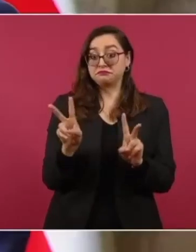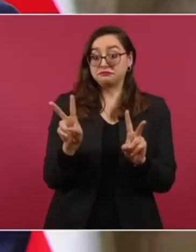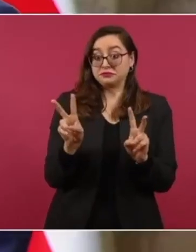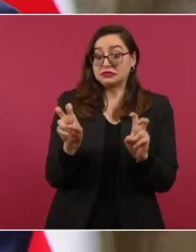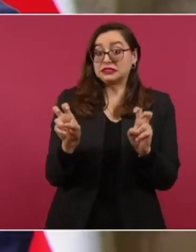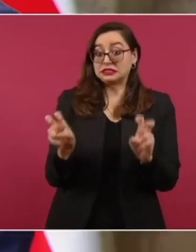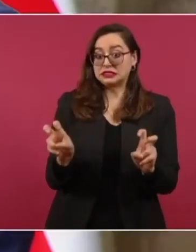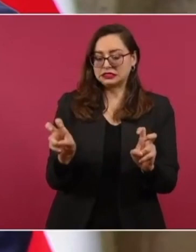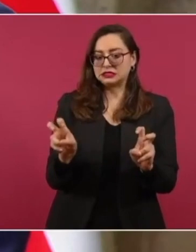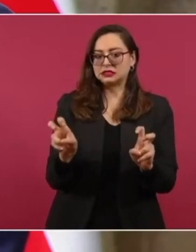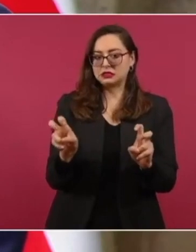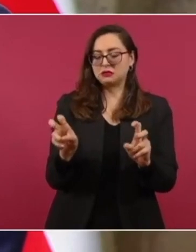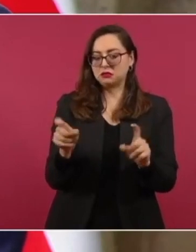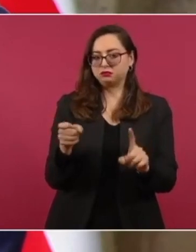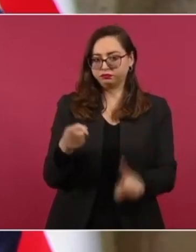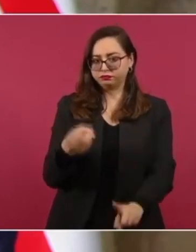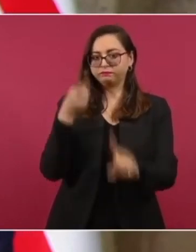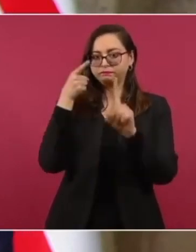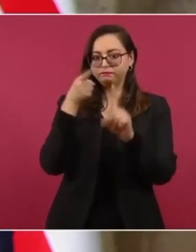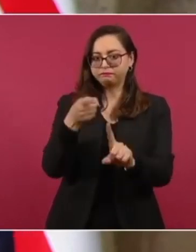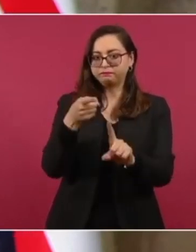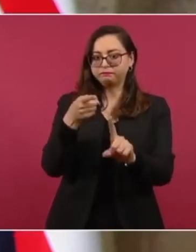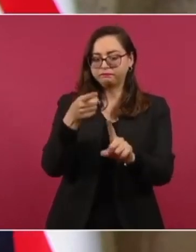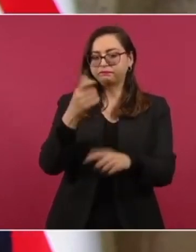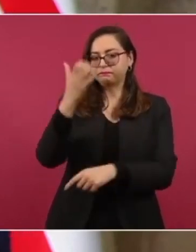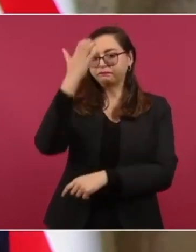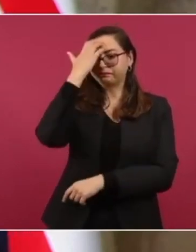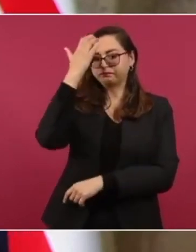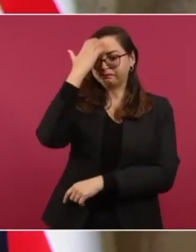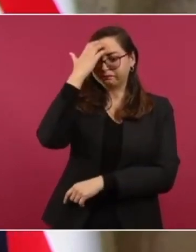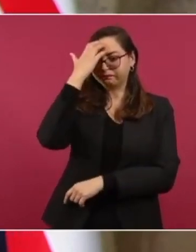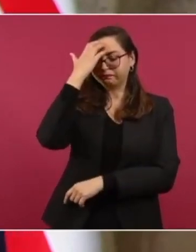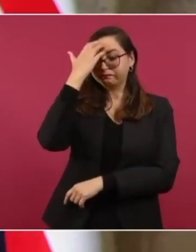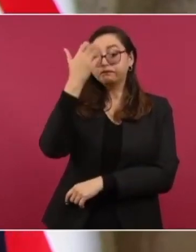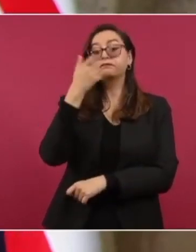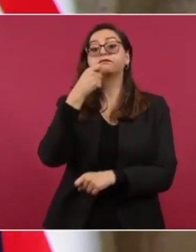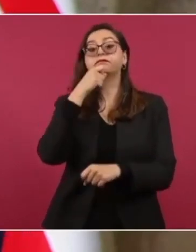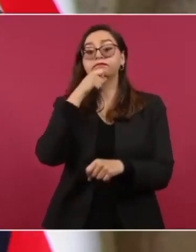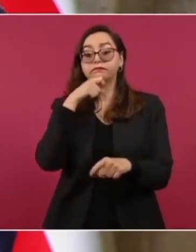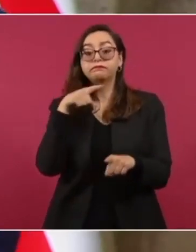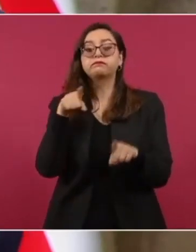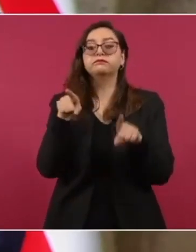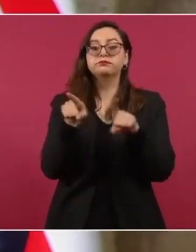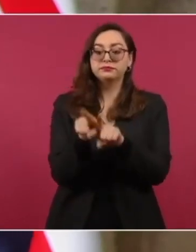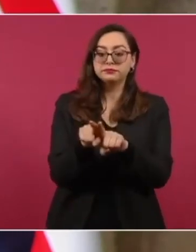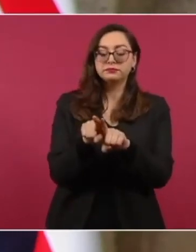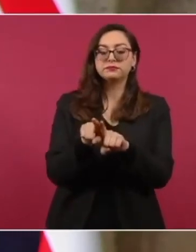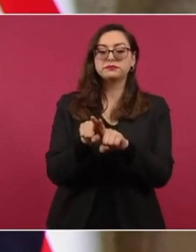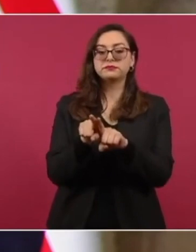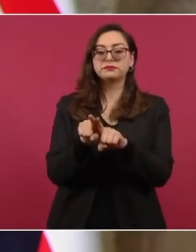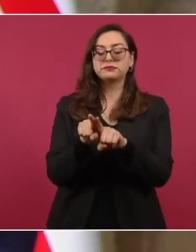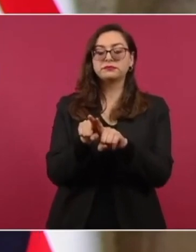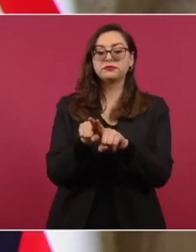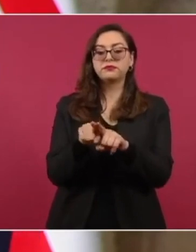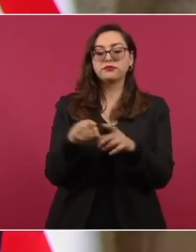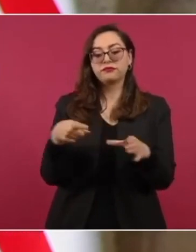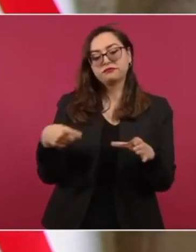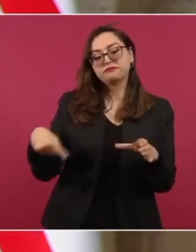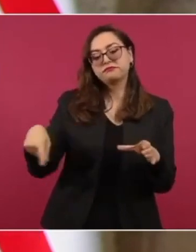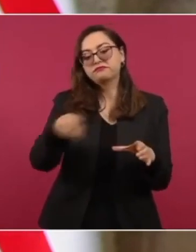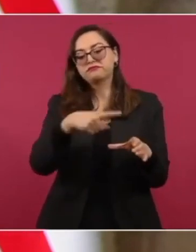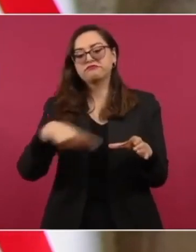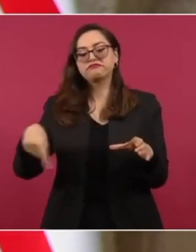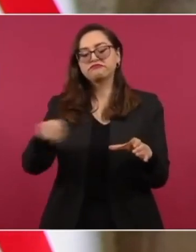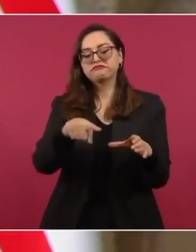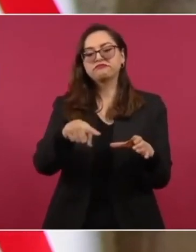de la materia, del tema en cuestión, contarán con nuestra absoluta